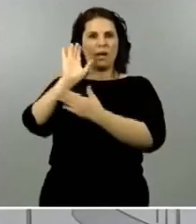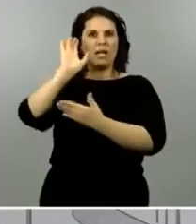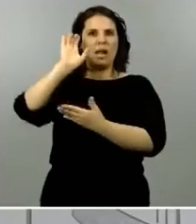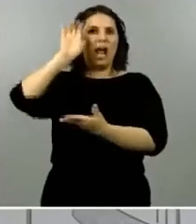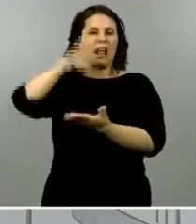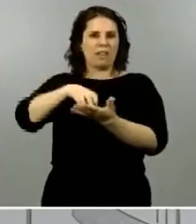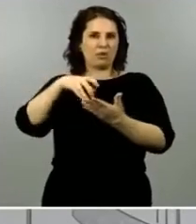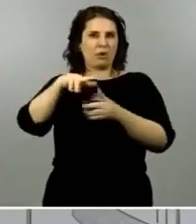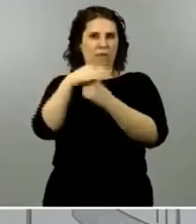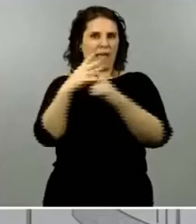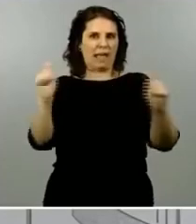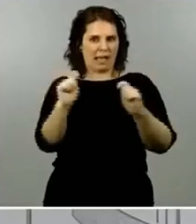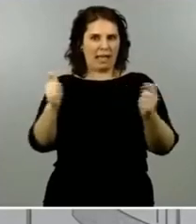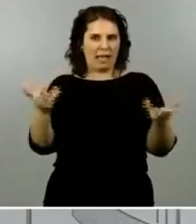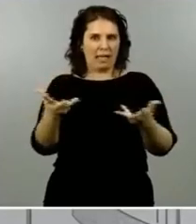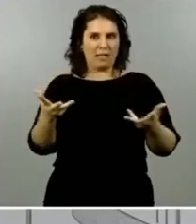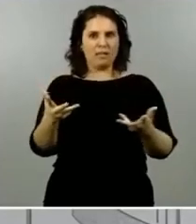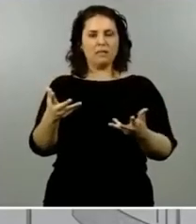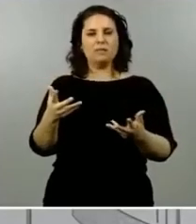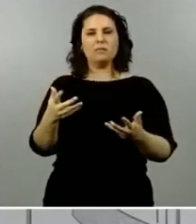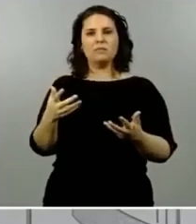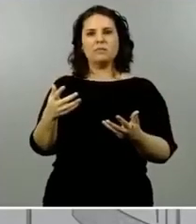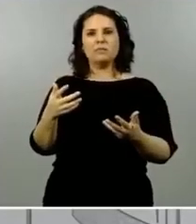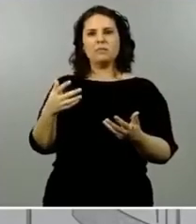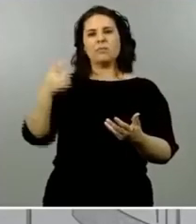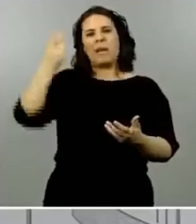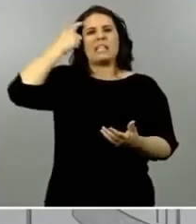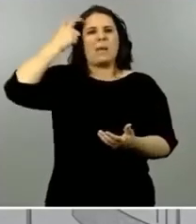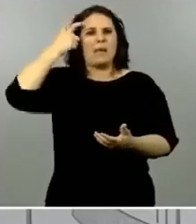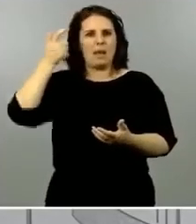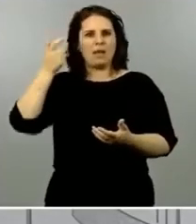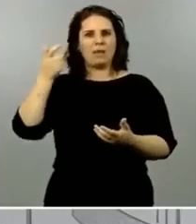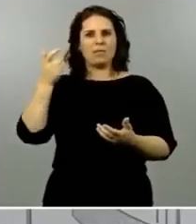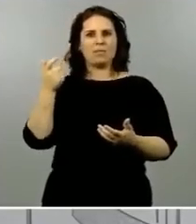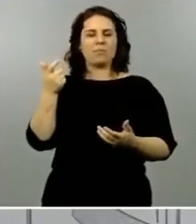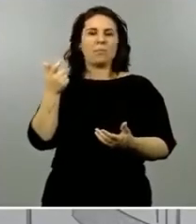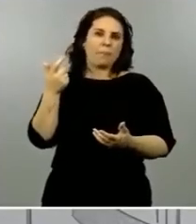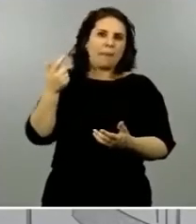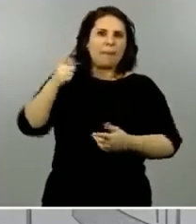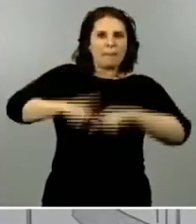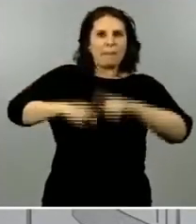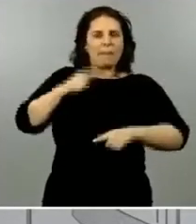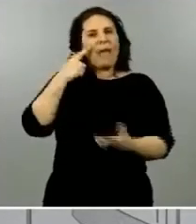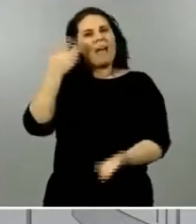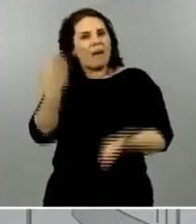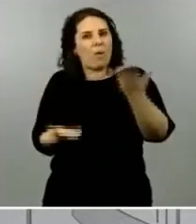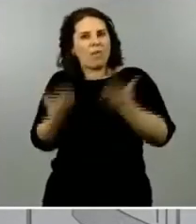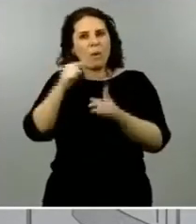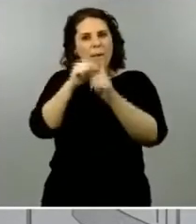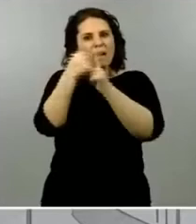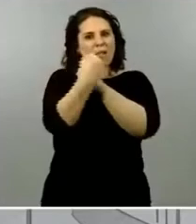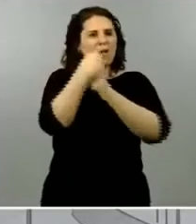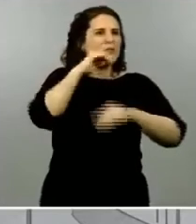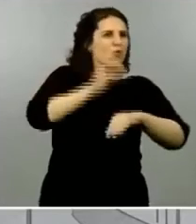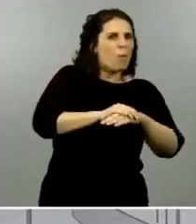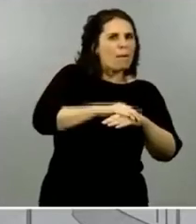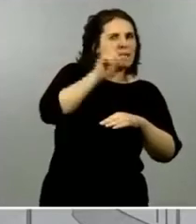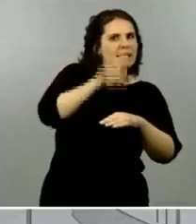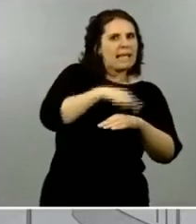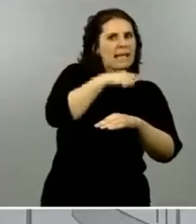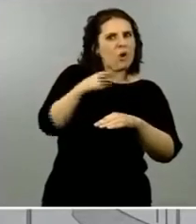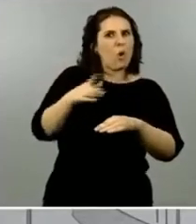cuáles son los territorios que a su juicio en función de la evaluación de los marcadores pueden pasar a una ulterior fase